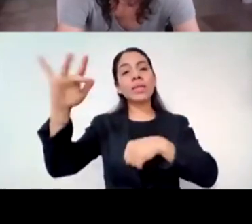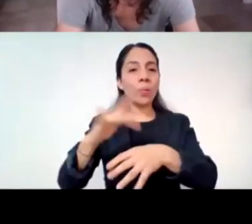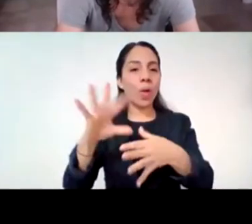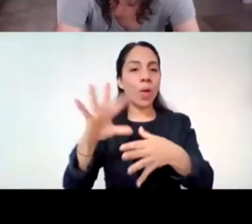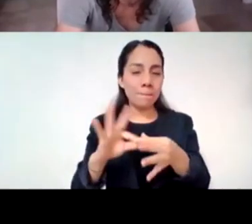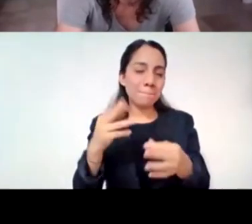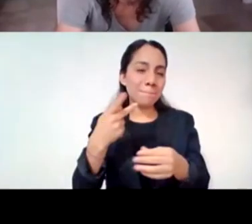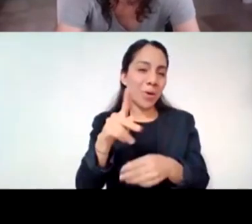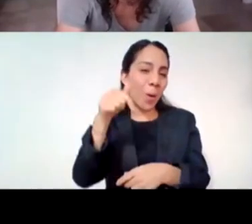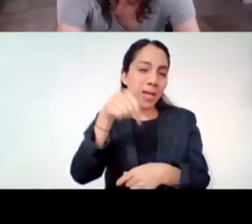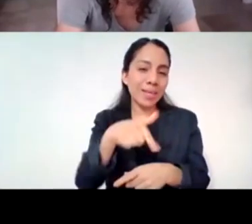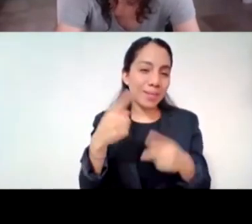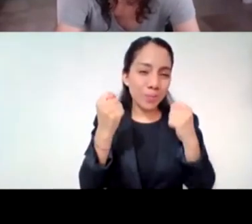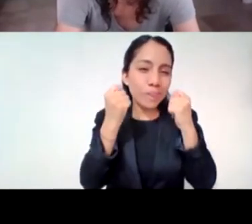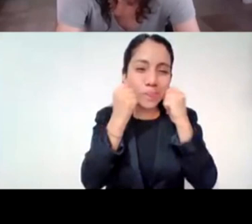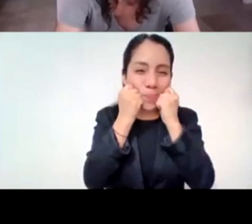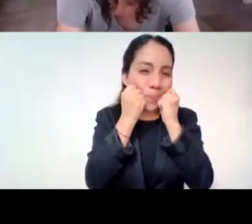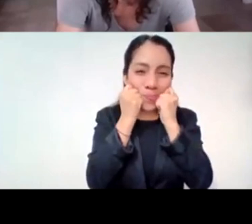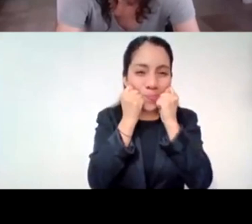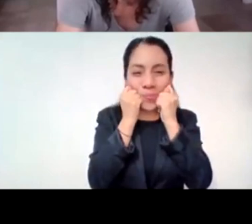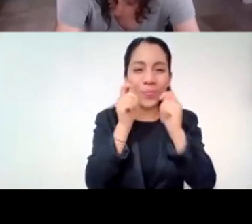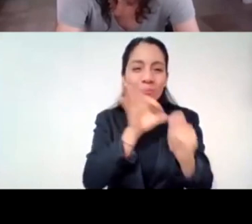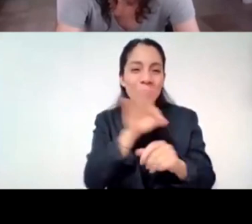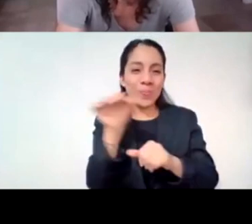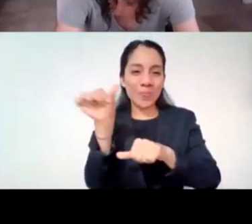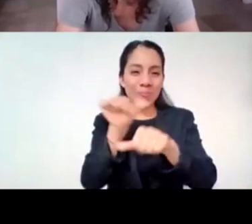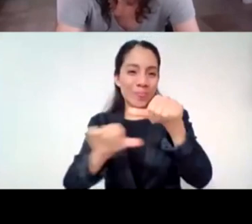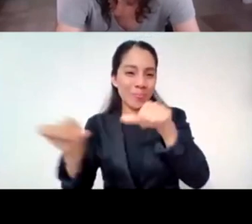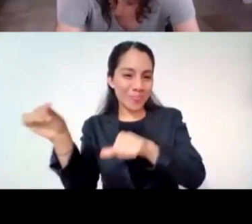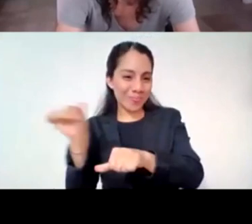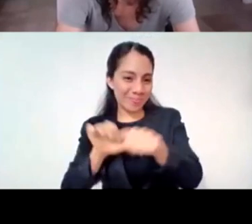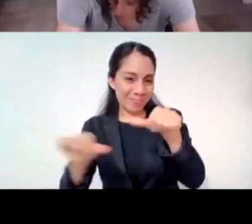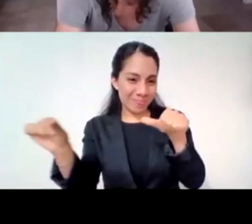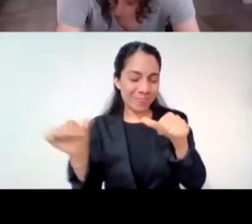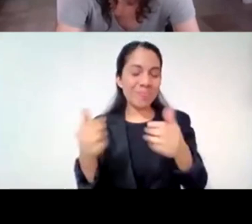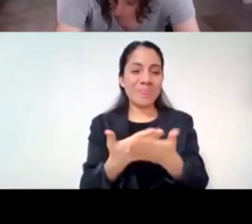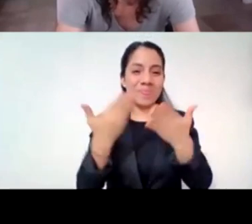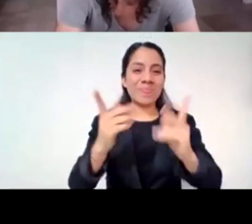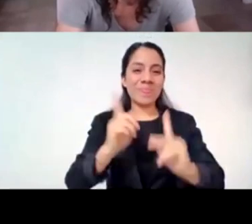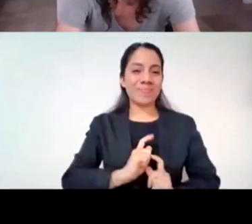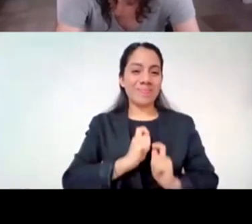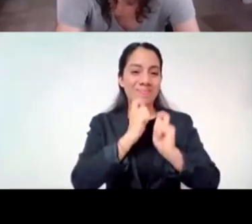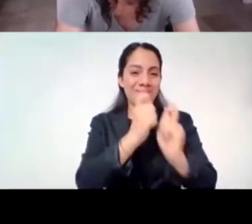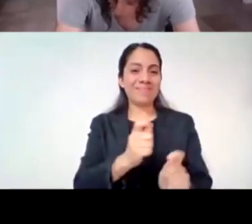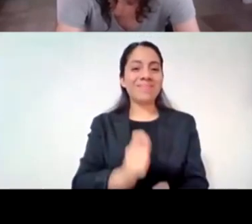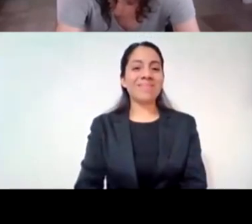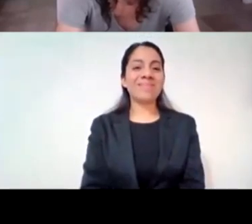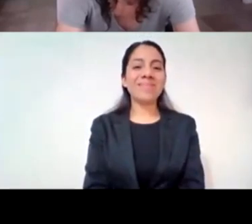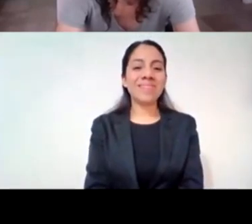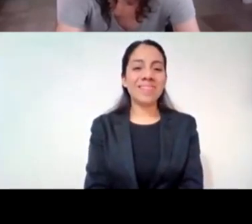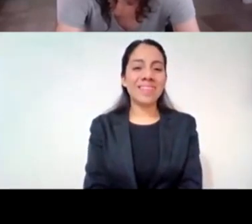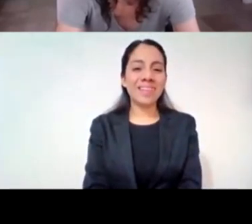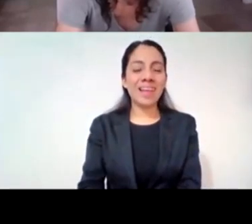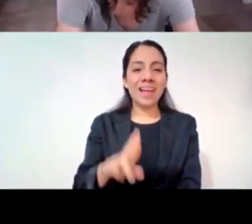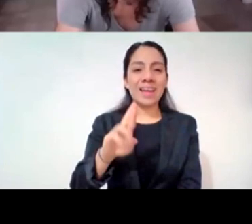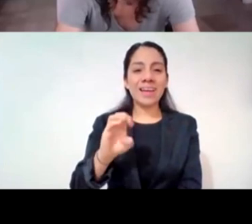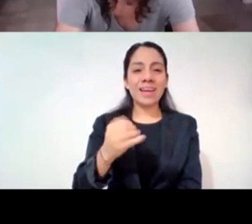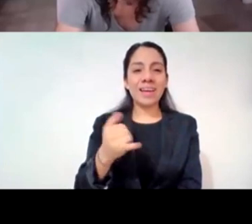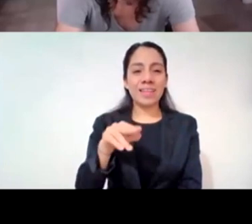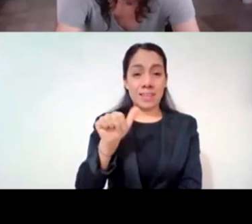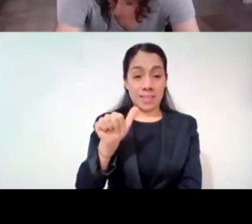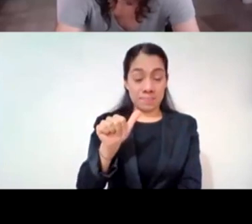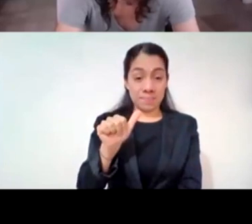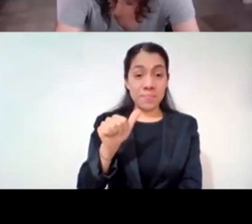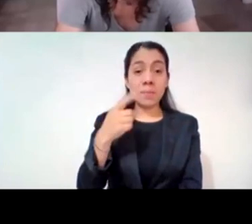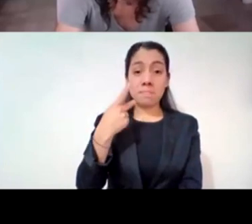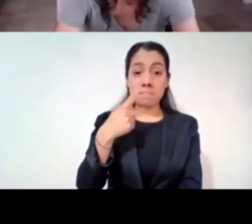que nos invita a tener el Sipina, pero yo sí lanzo una cosa que creo que